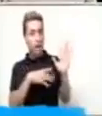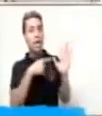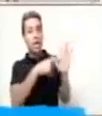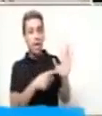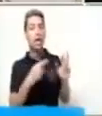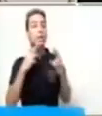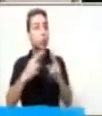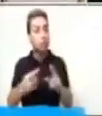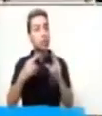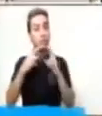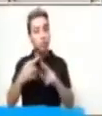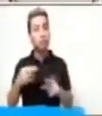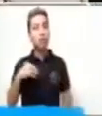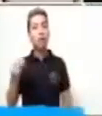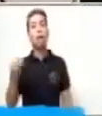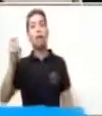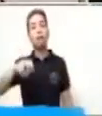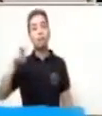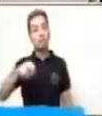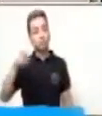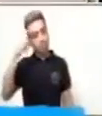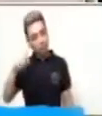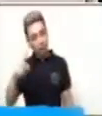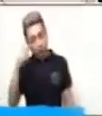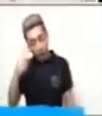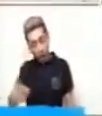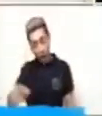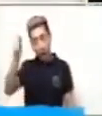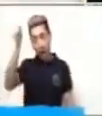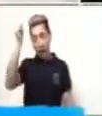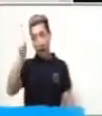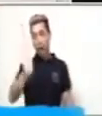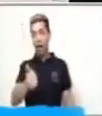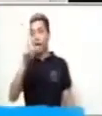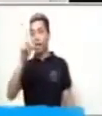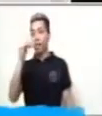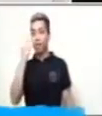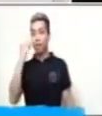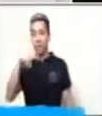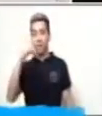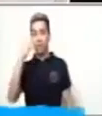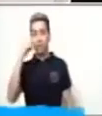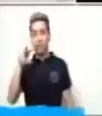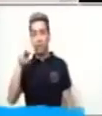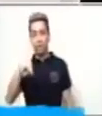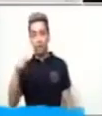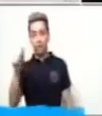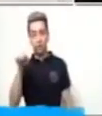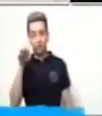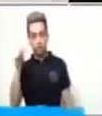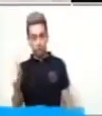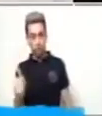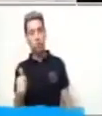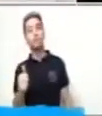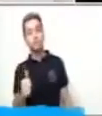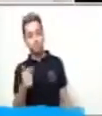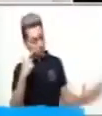respuestas que necesitamos para las adivinanzas. Observa. Un niño